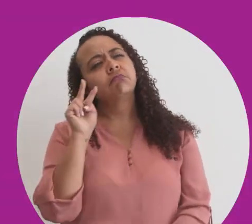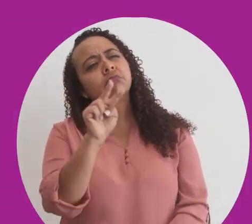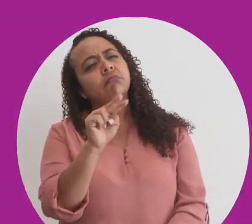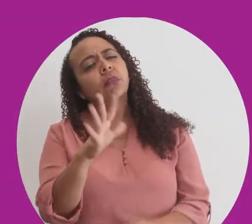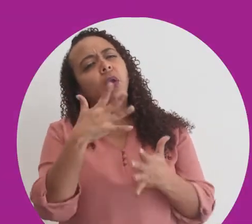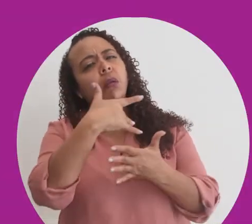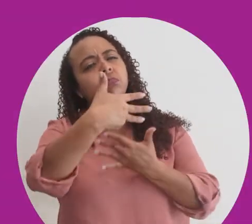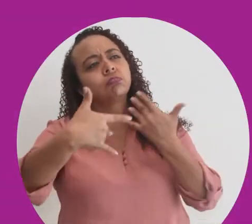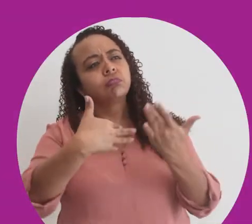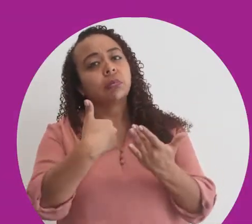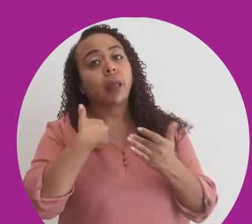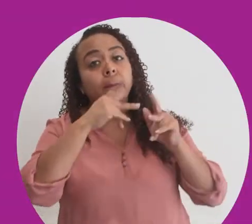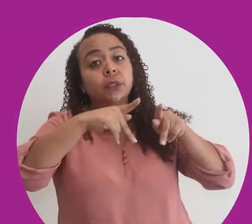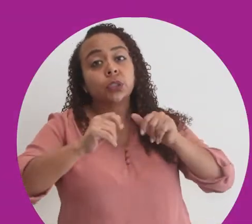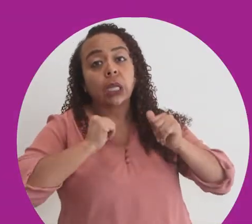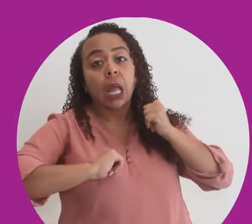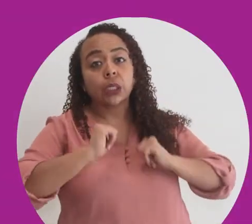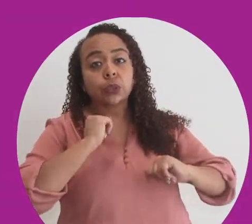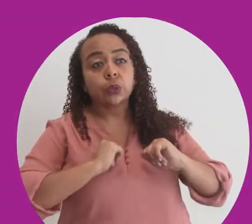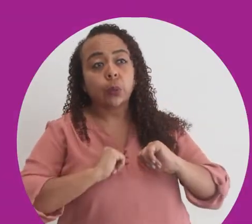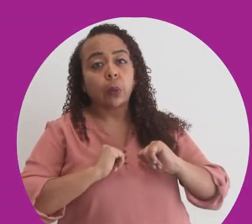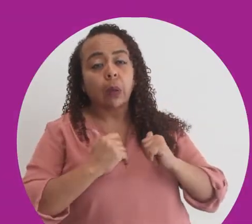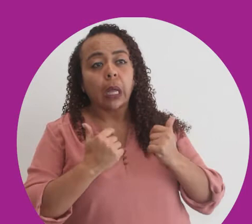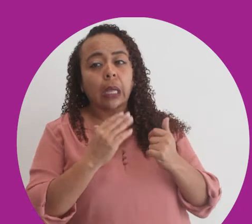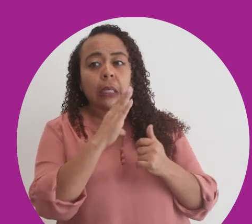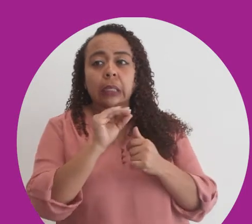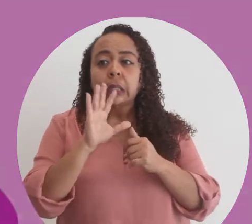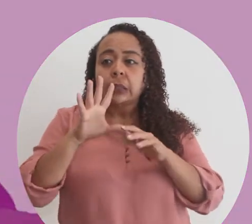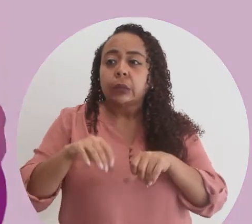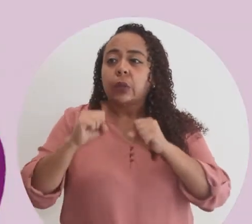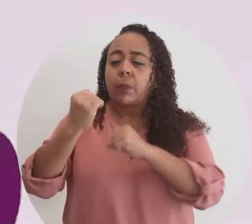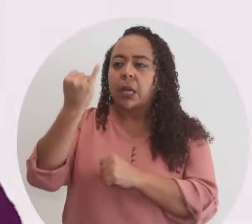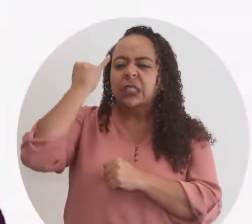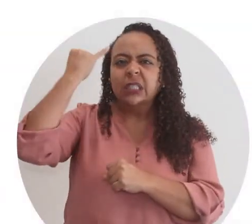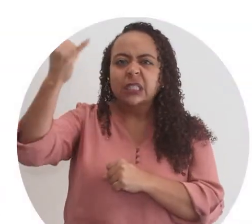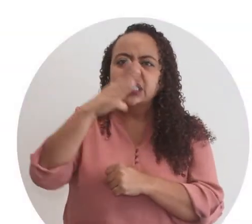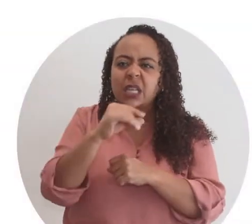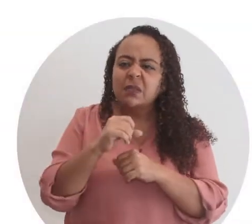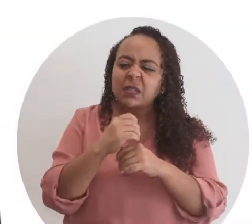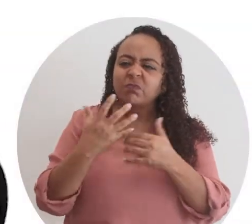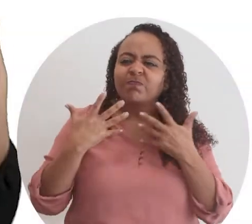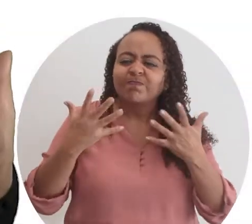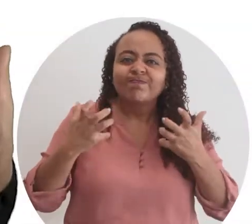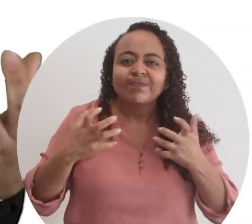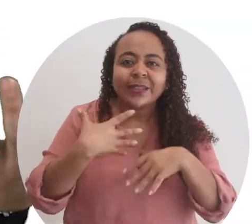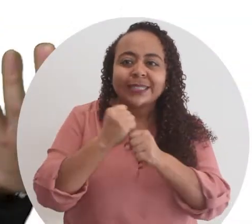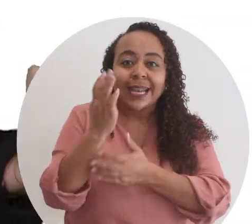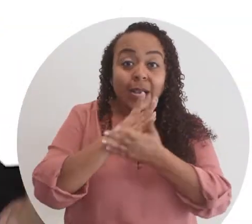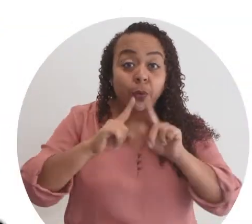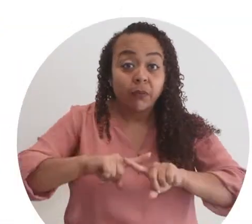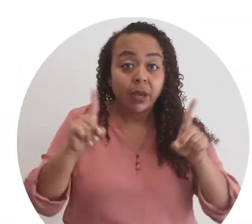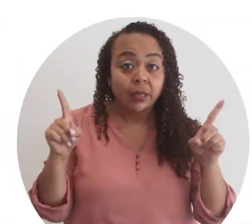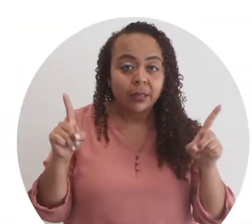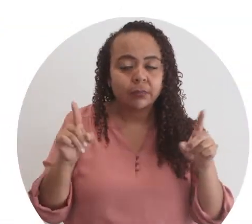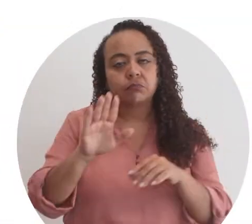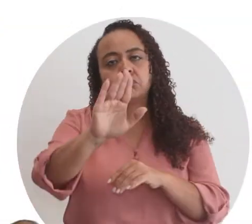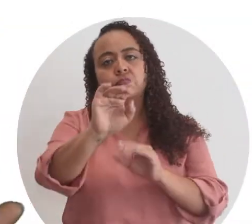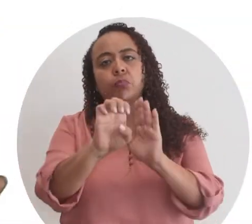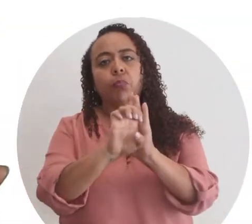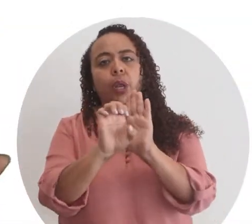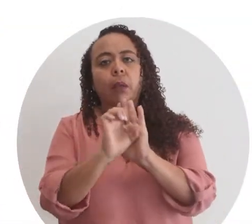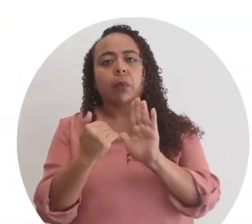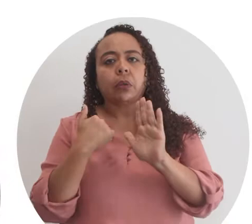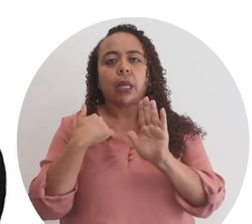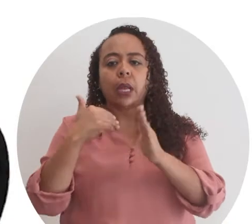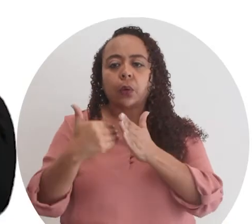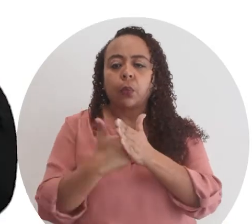observado como a su alrededor hay gente que actúa sin que se lo pidan, que toma iniciativa y se atreve a hacer algo diferente. Por